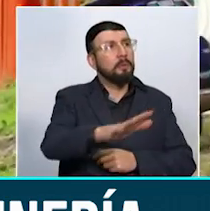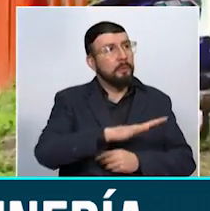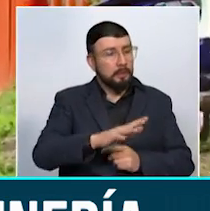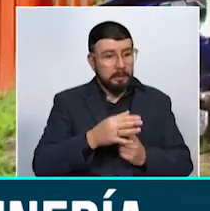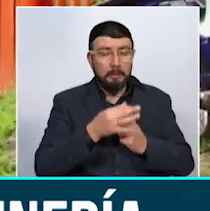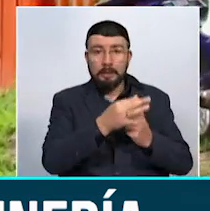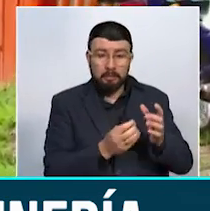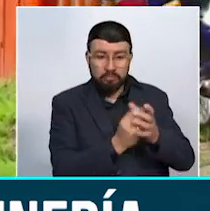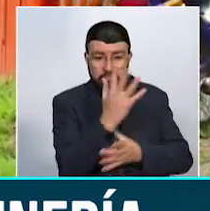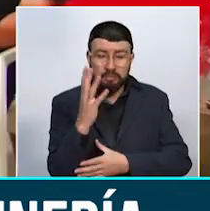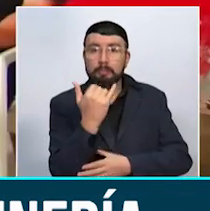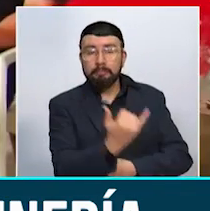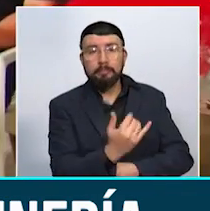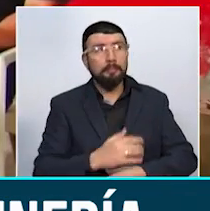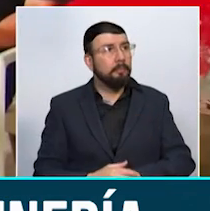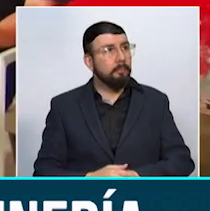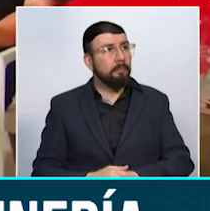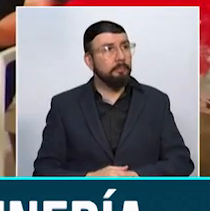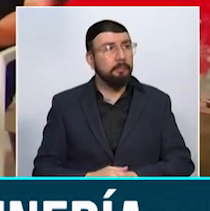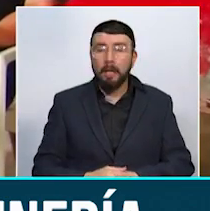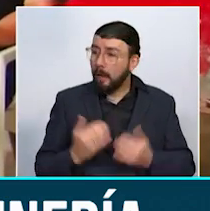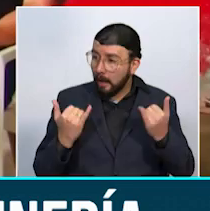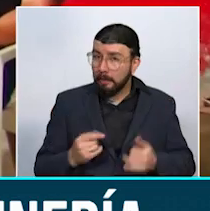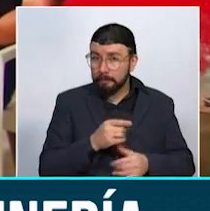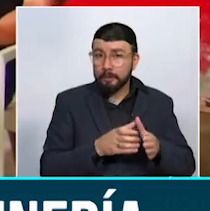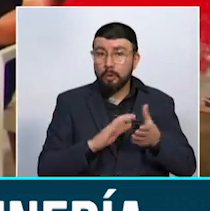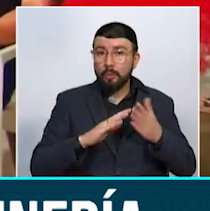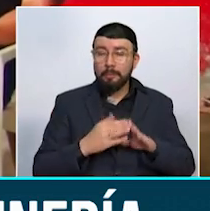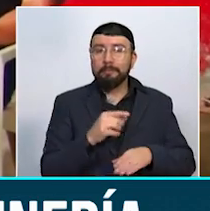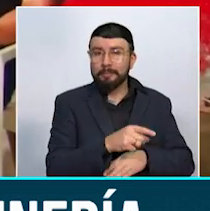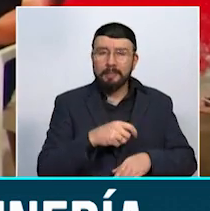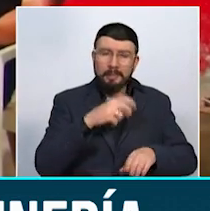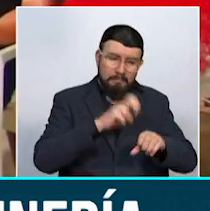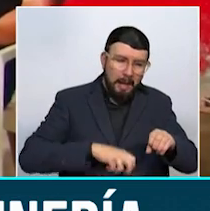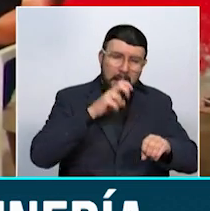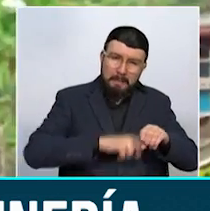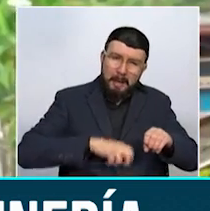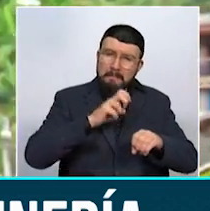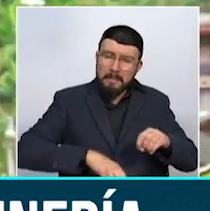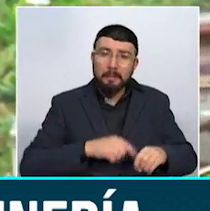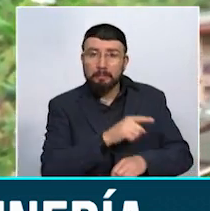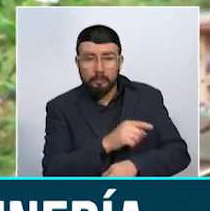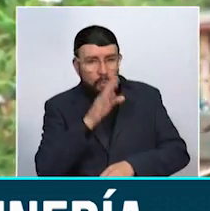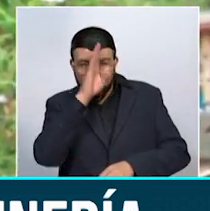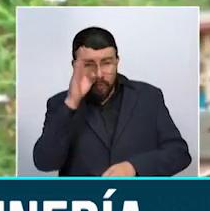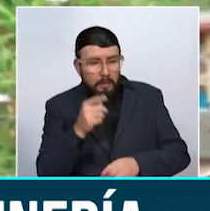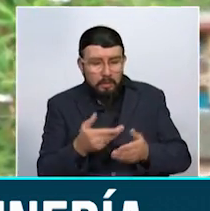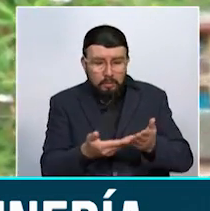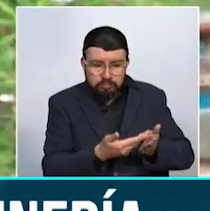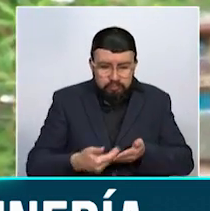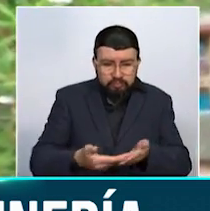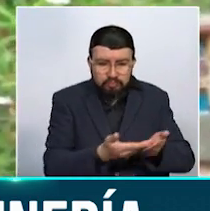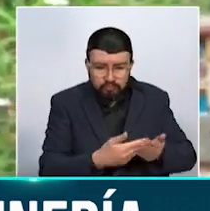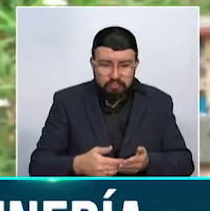en esa zona. Que hoy la comunidad que desarrolla esta explotación minera tradicional de materiales de